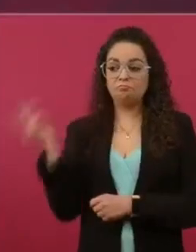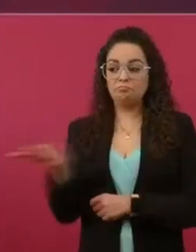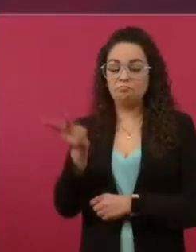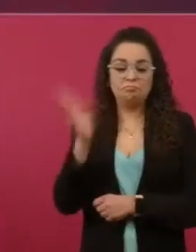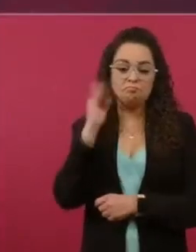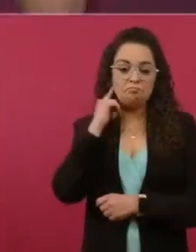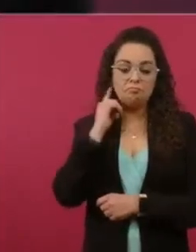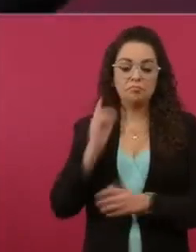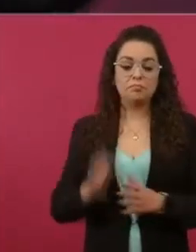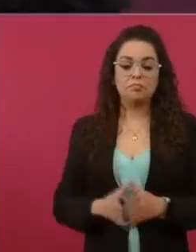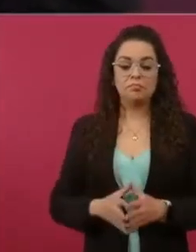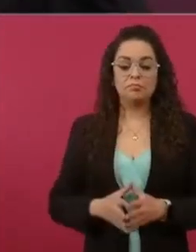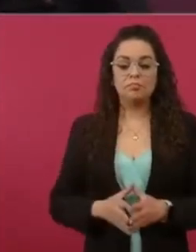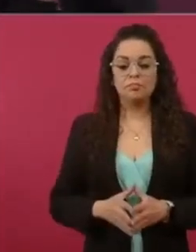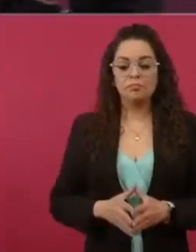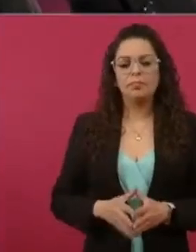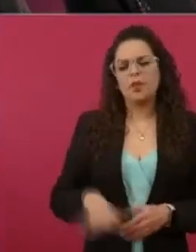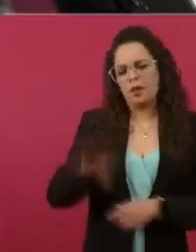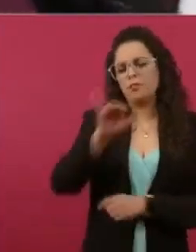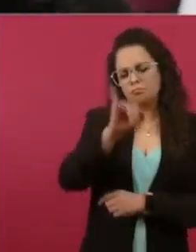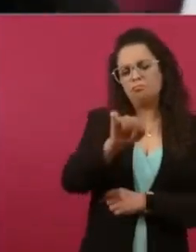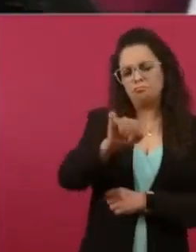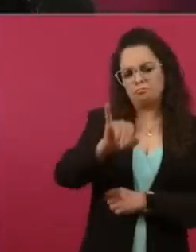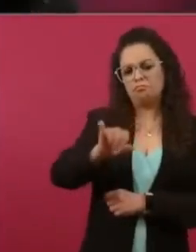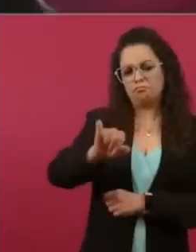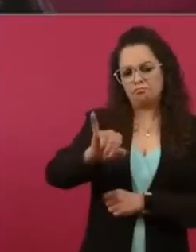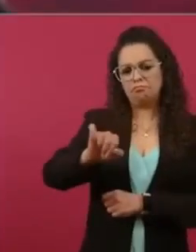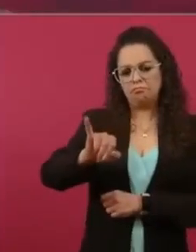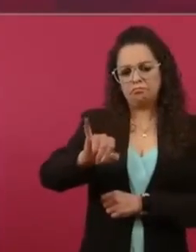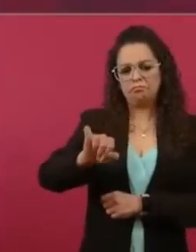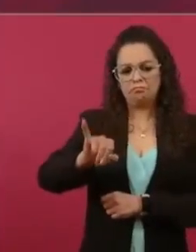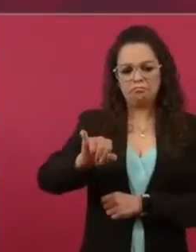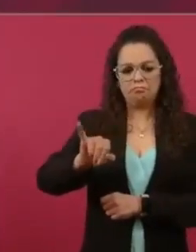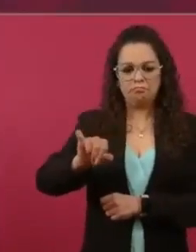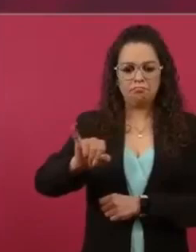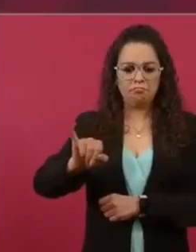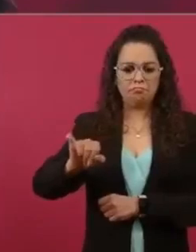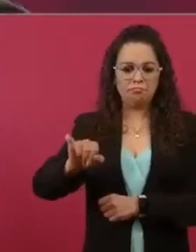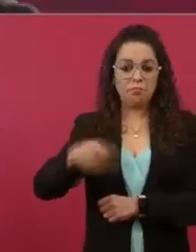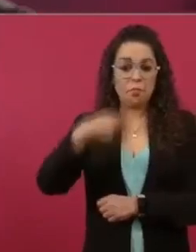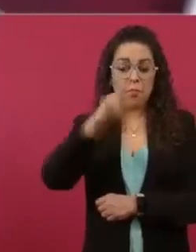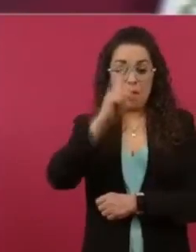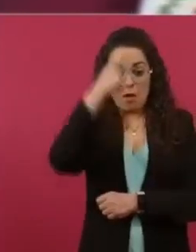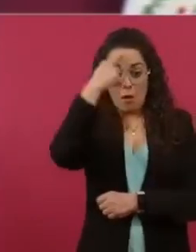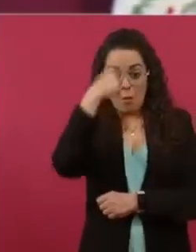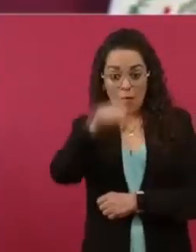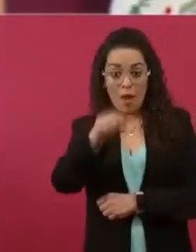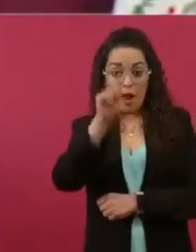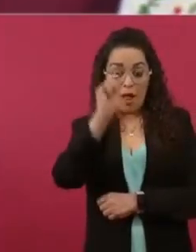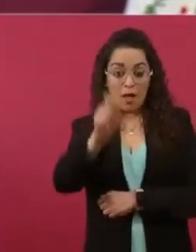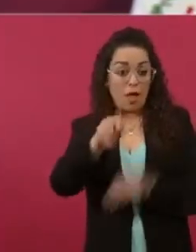políticos, pues, pero no con propósitos propagandísticos, o sea,